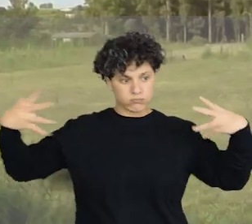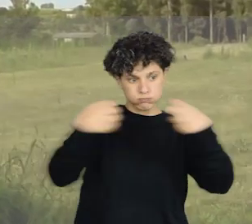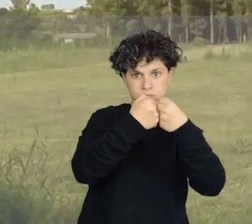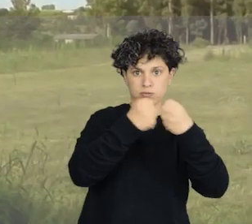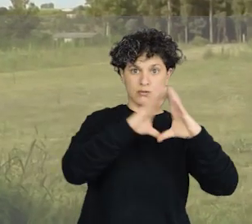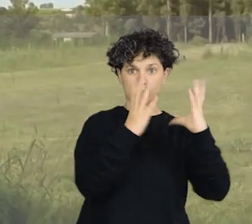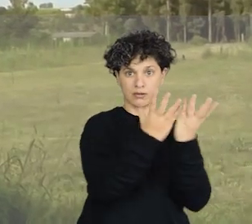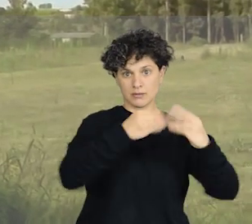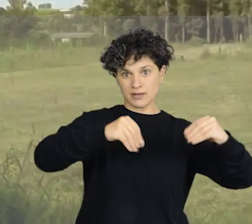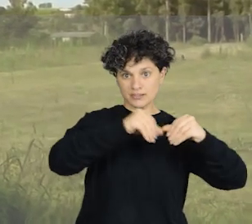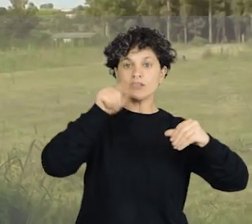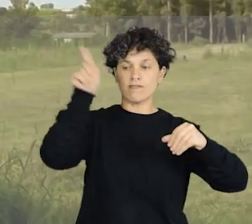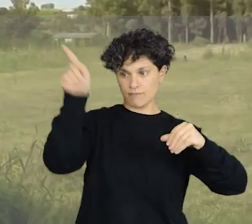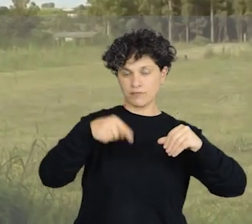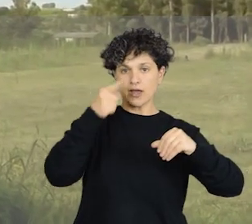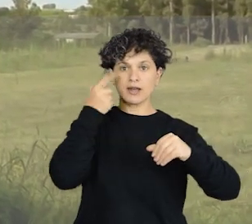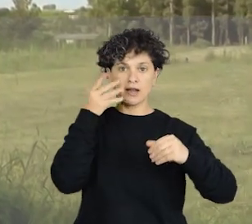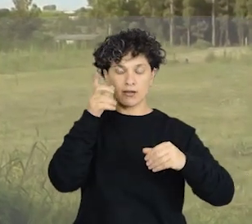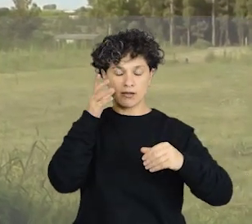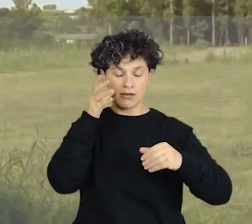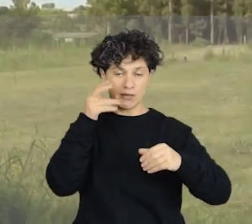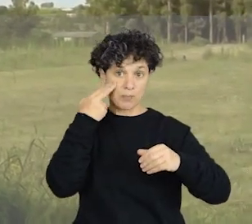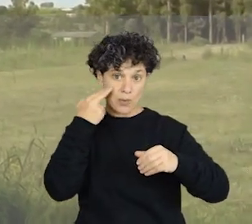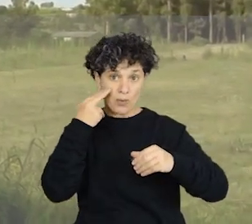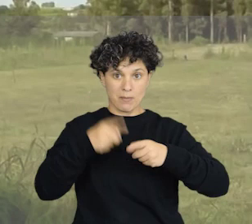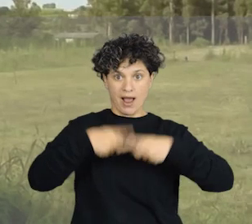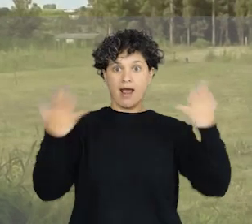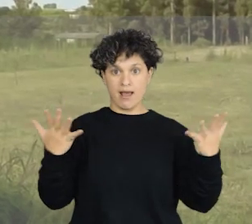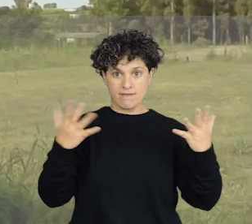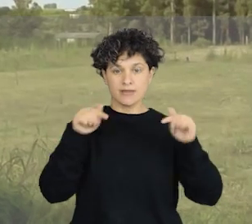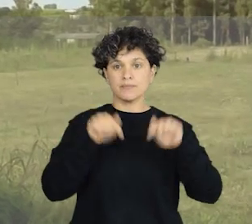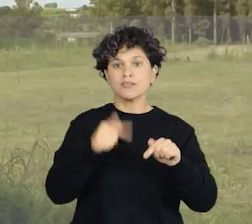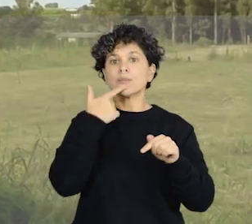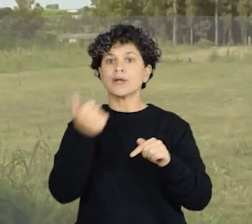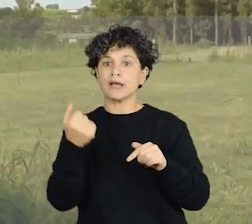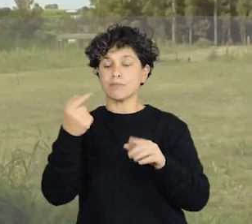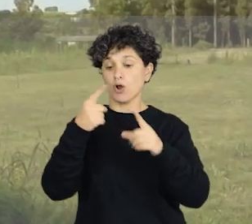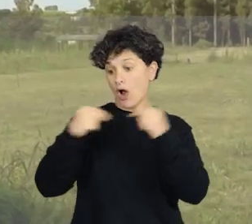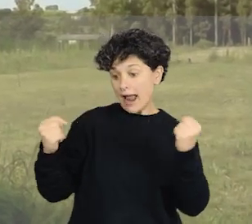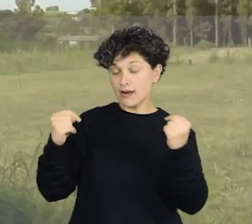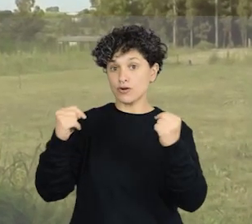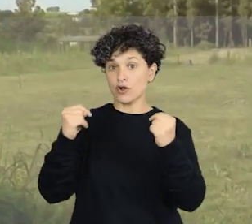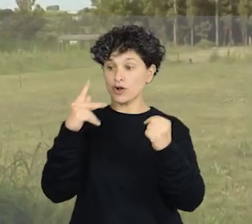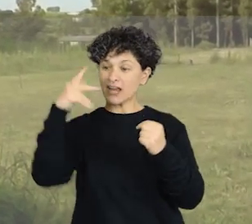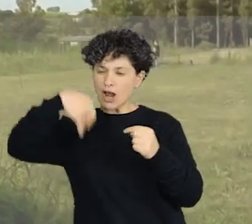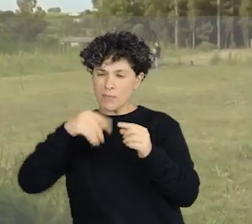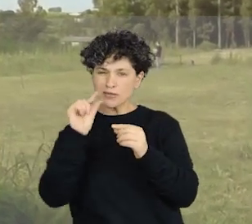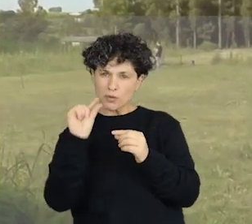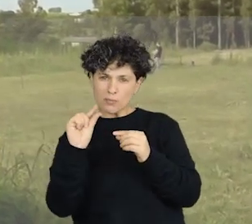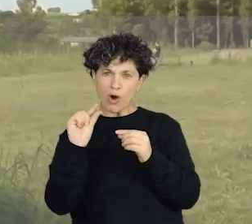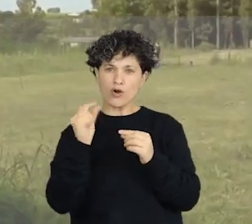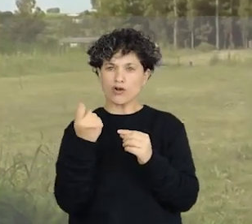un objeto de unos pocos kilómetros de diámetro, impactando en algún punto de nuestra Tierra, va a producir un gigantesco cráter,